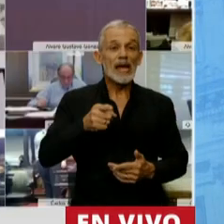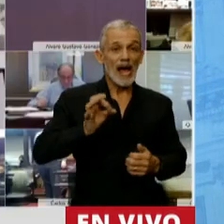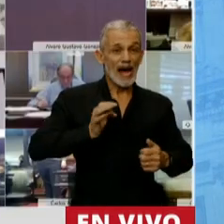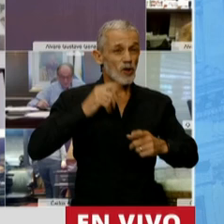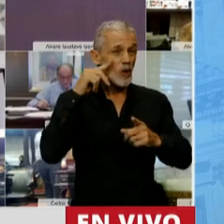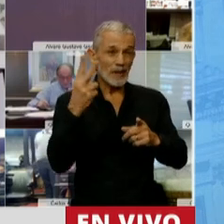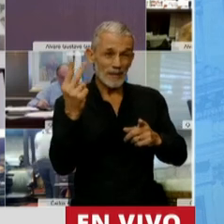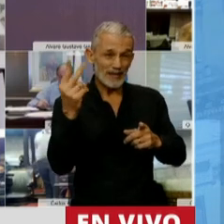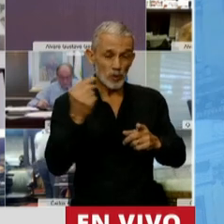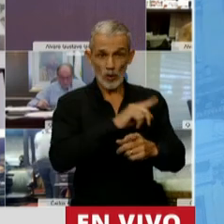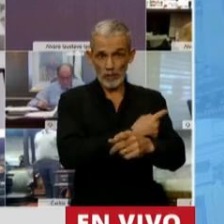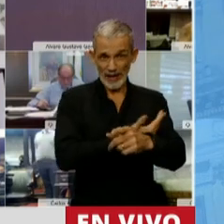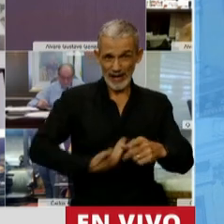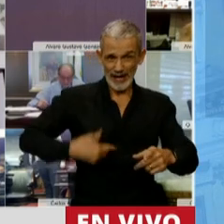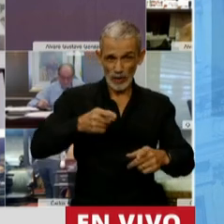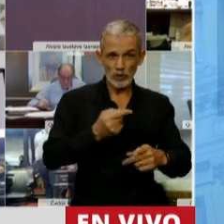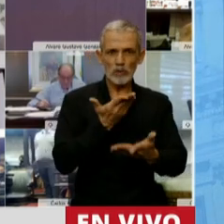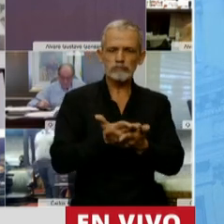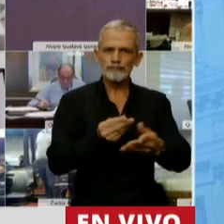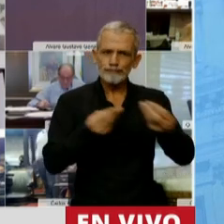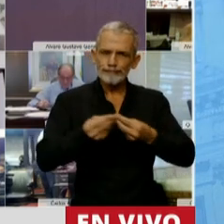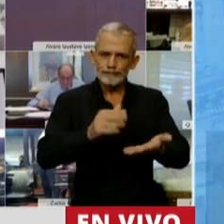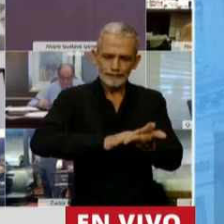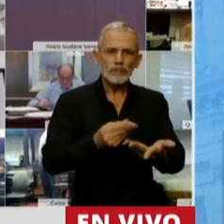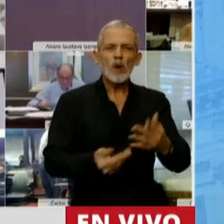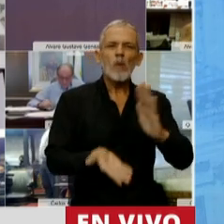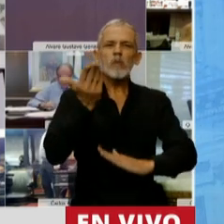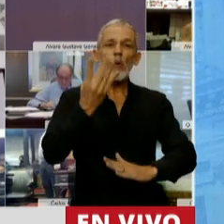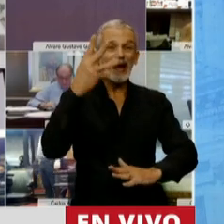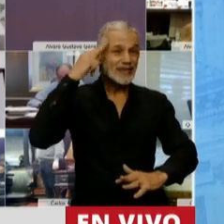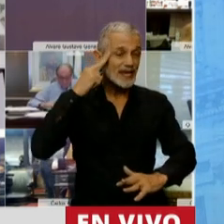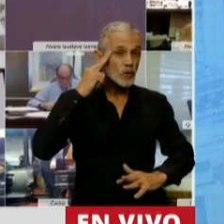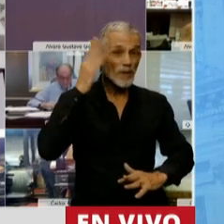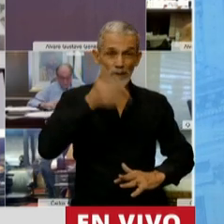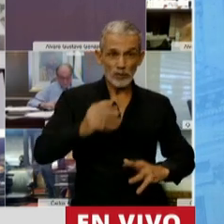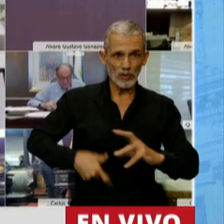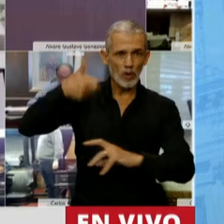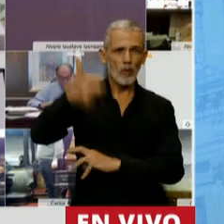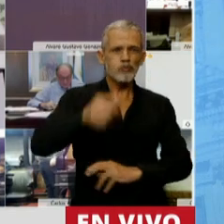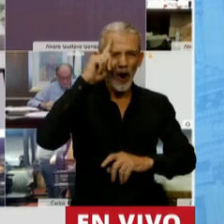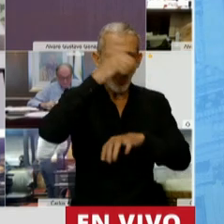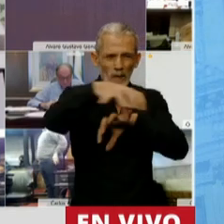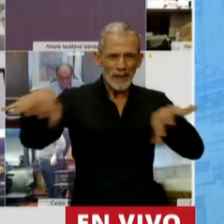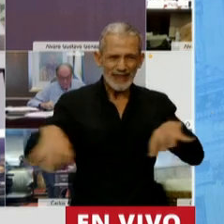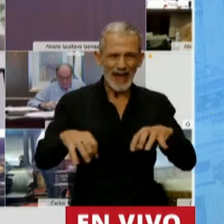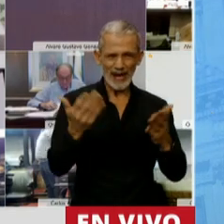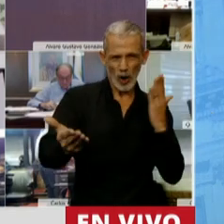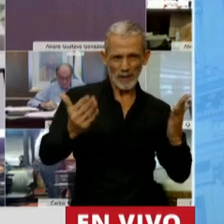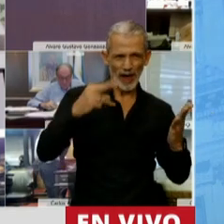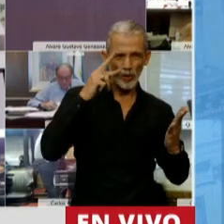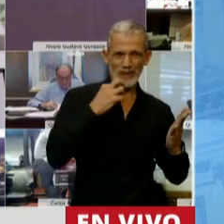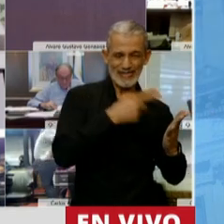2021 el Ejecutivo plantea incrementar 49% la inversión real en salud pública respecto a 2019